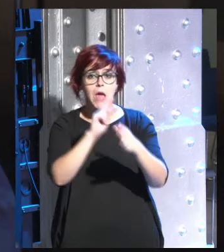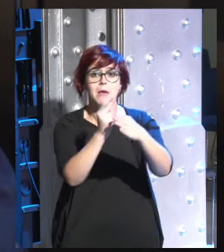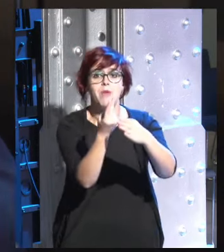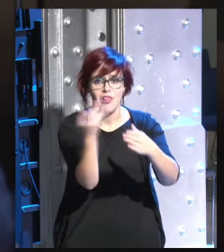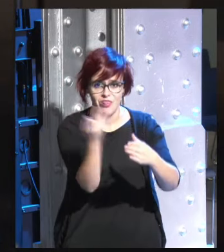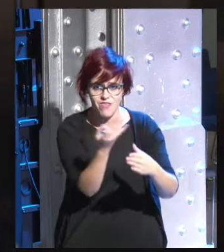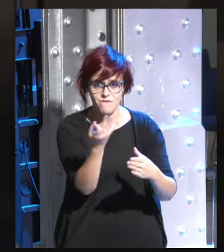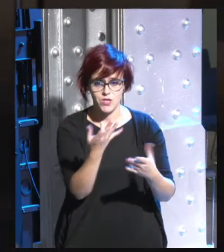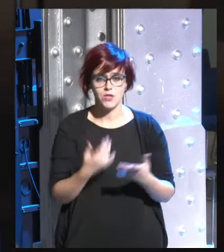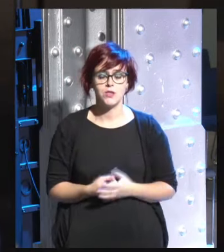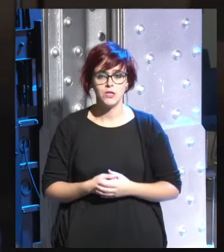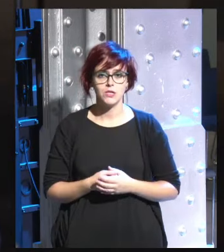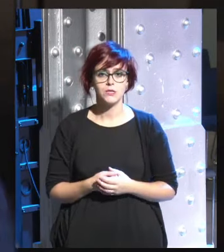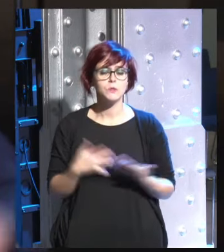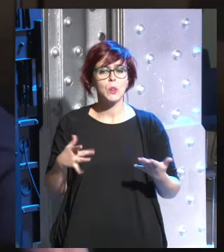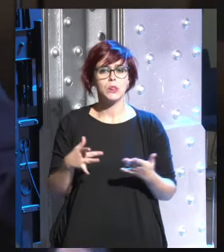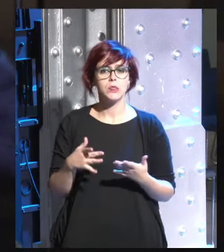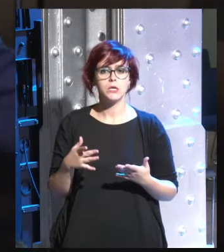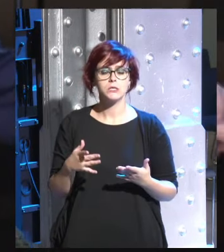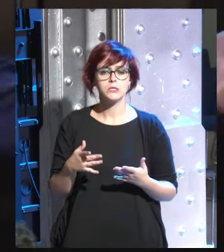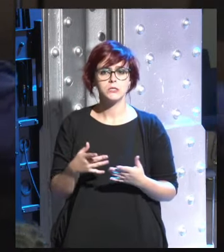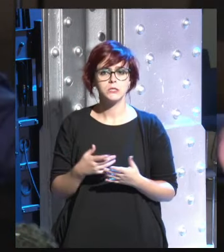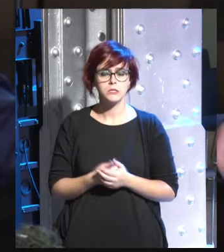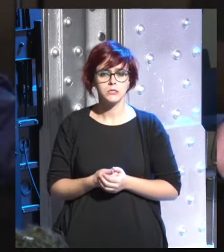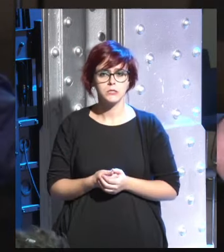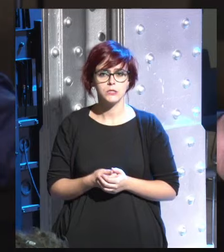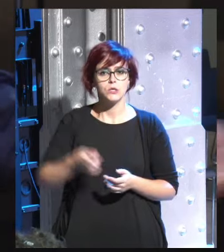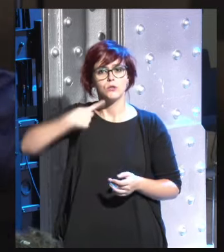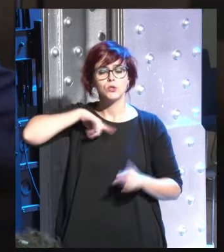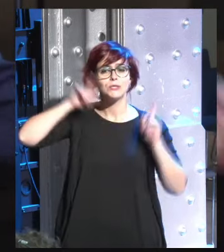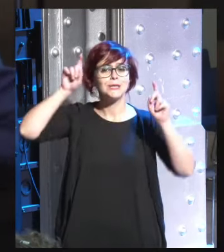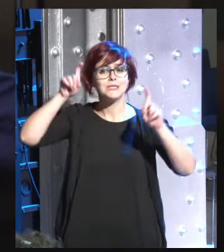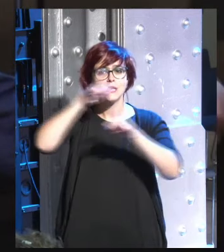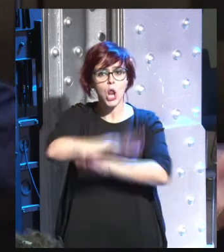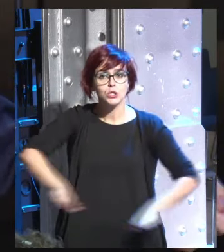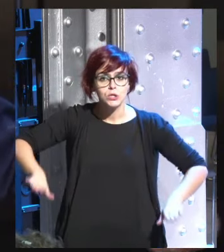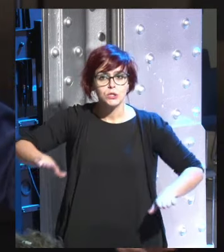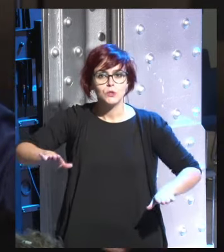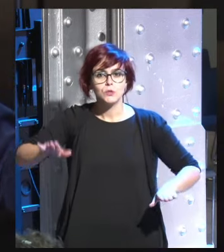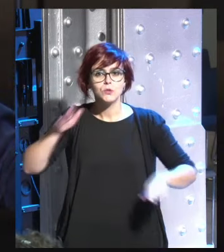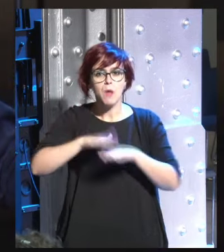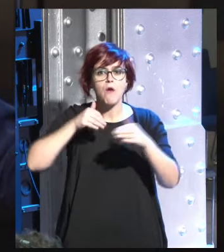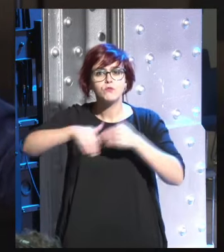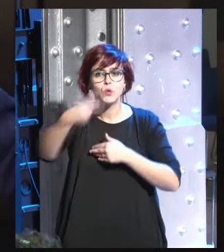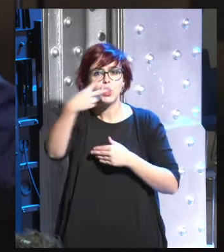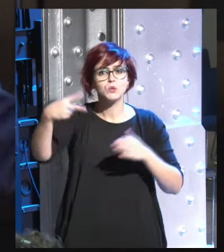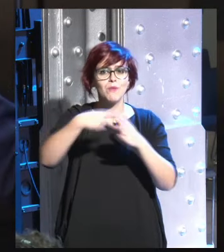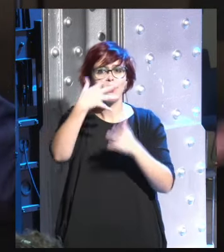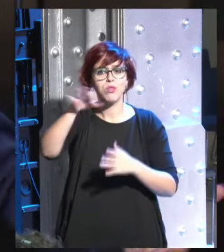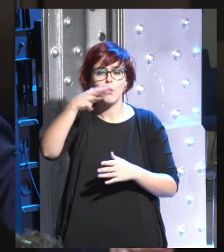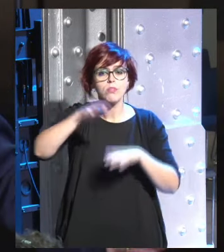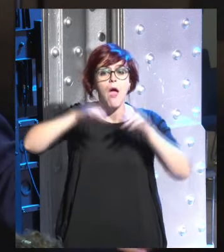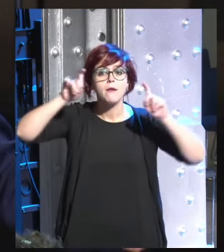de modo que que es lo que deberíamos enseñar a los niños hoy para que en 2050 tengan la